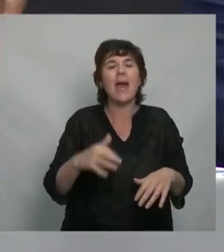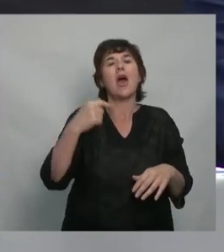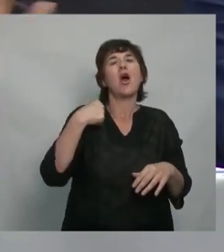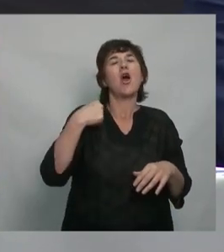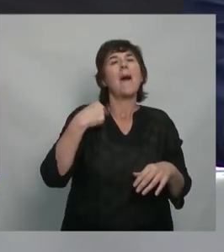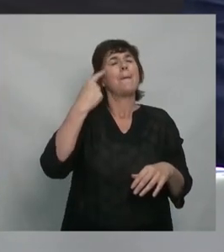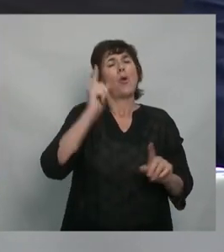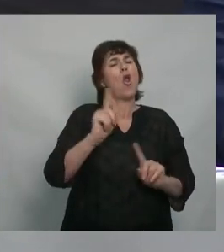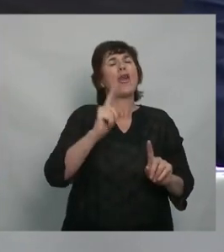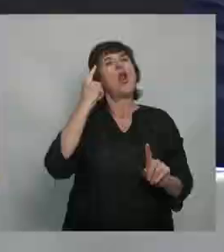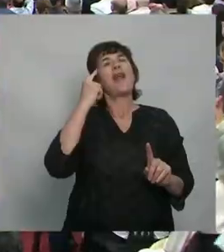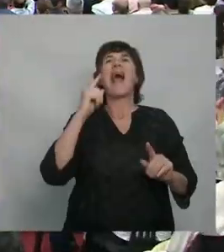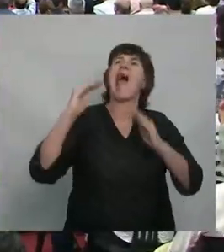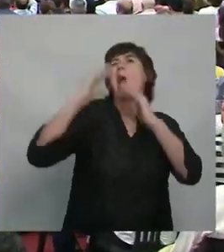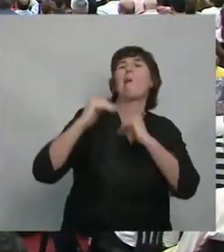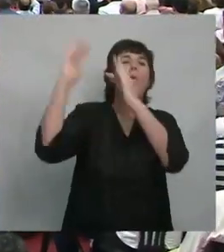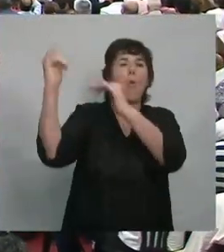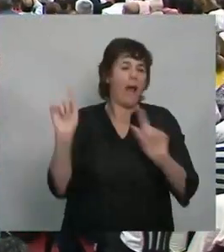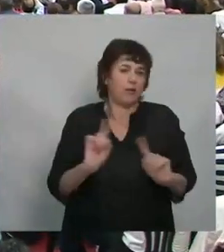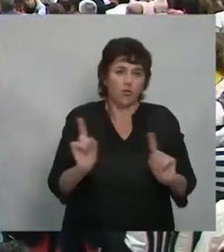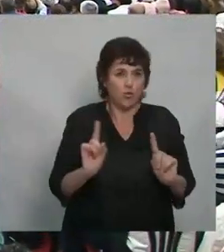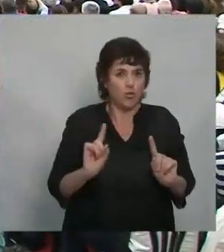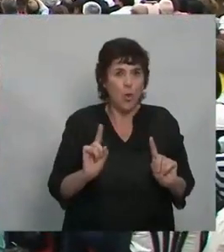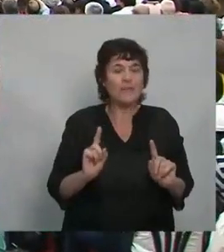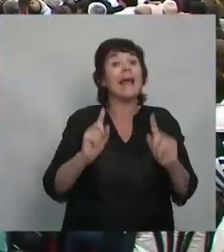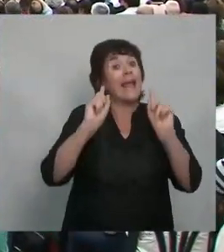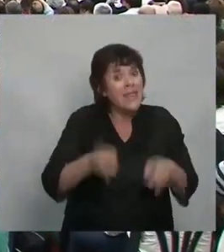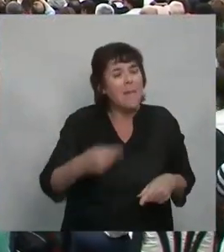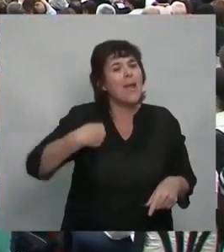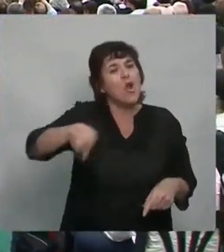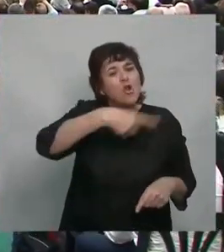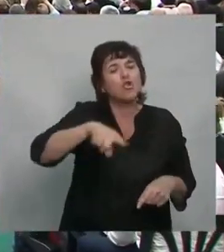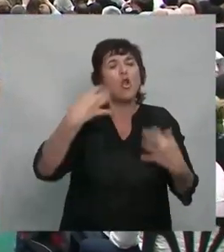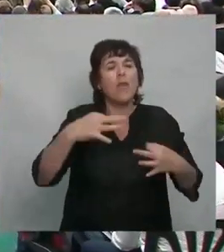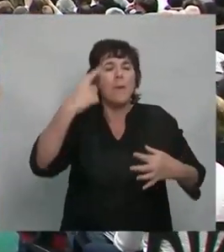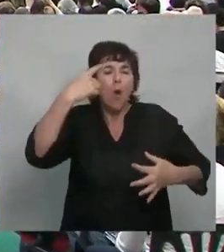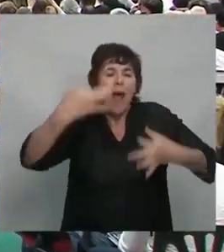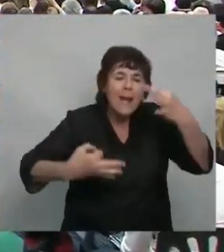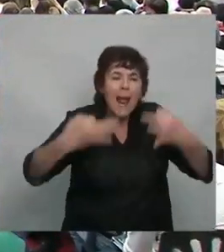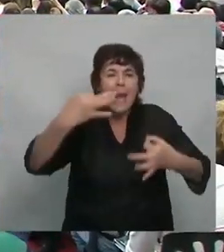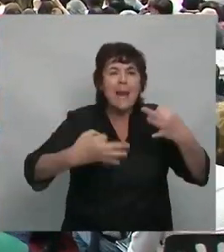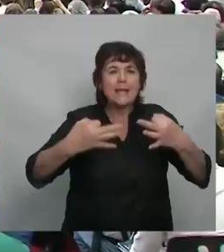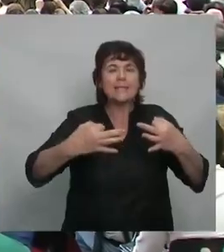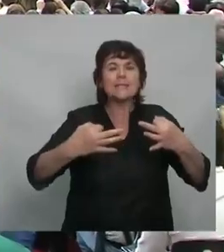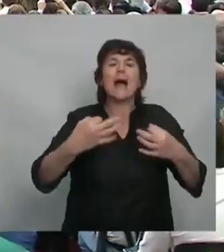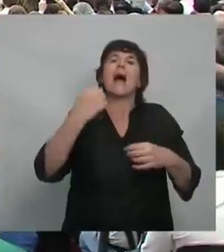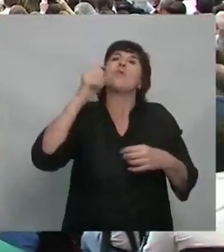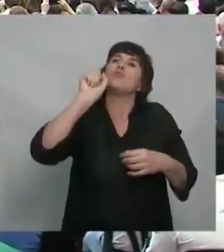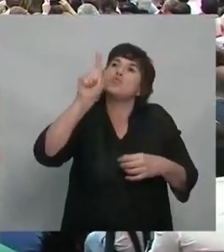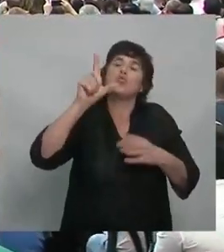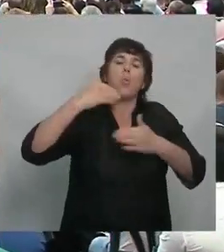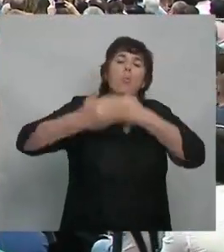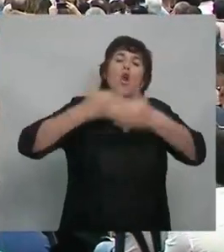que todo es igual, porque otra cosa que tenemos que acostumbrarnos es poder analizar cada proceso histórico